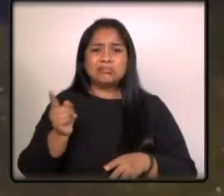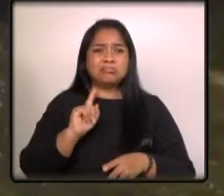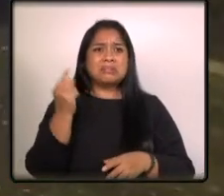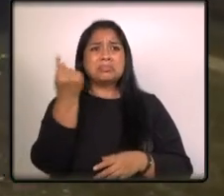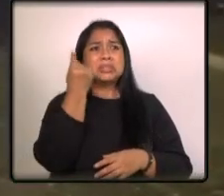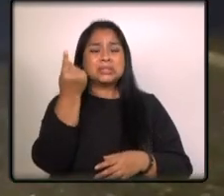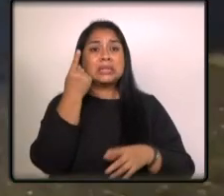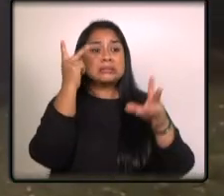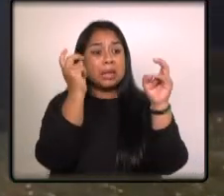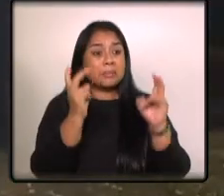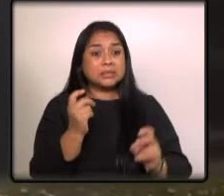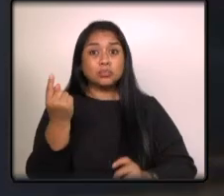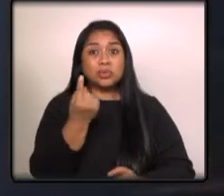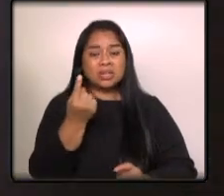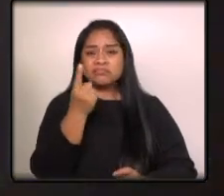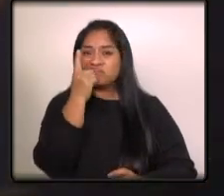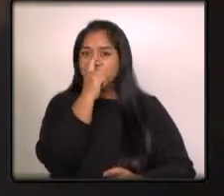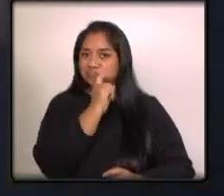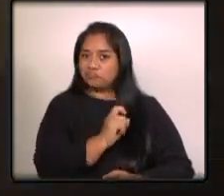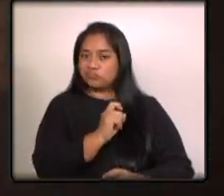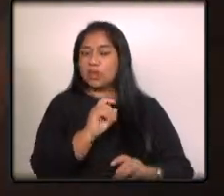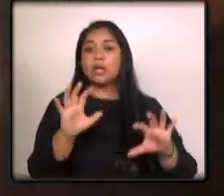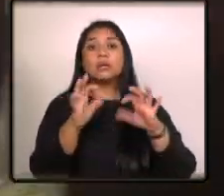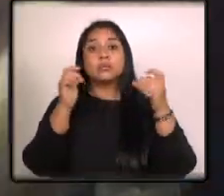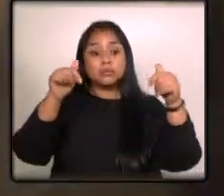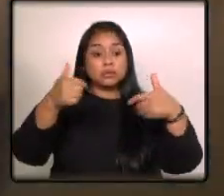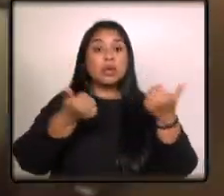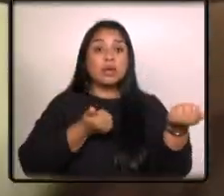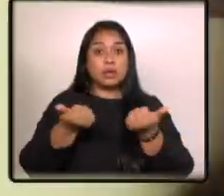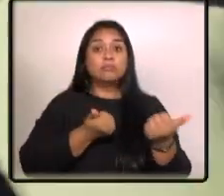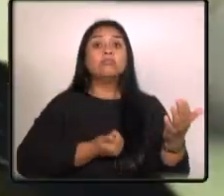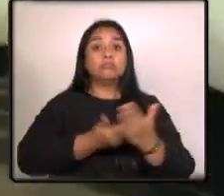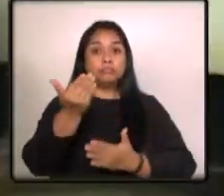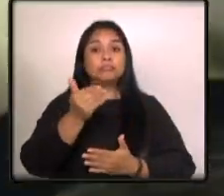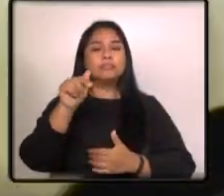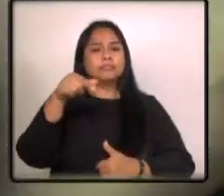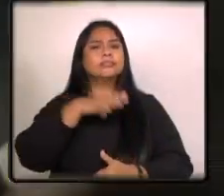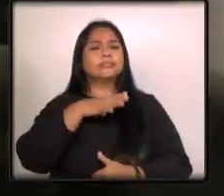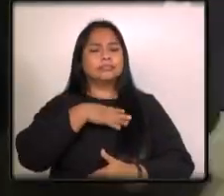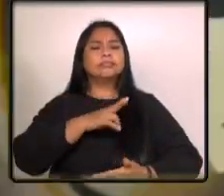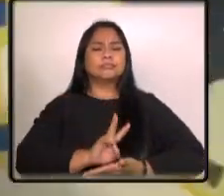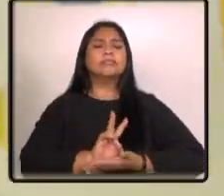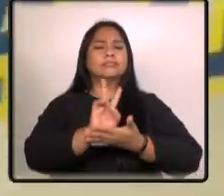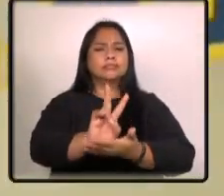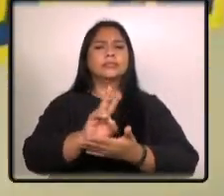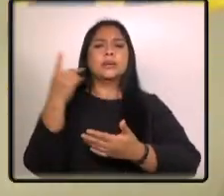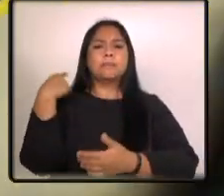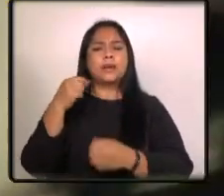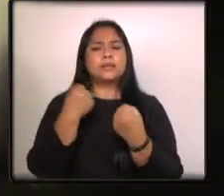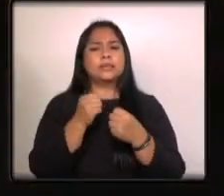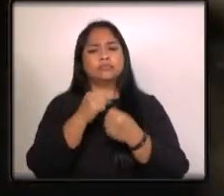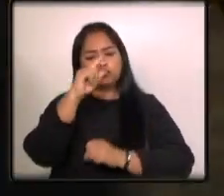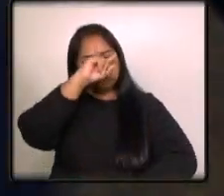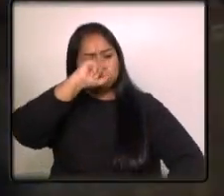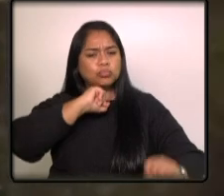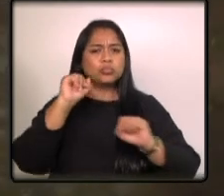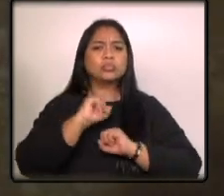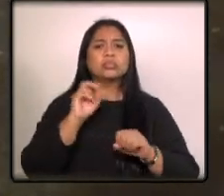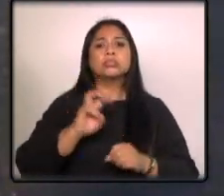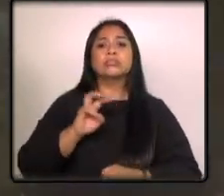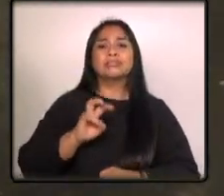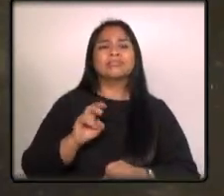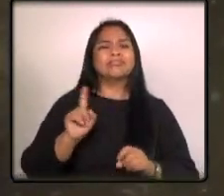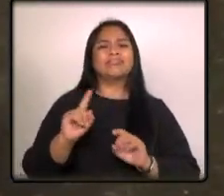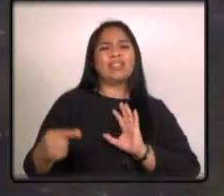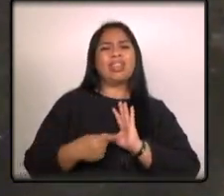temas cruciales sin embargo esta nueva administración tiene la voluntad para realizar el trabajo necesario y